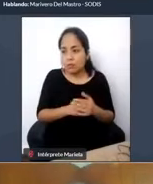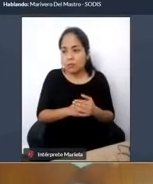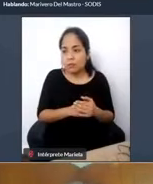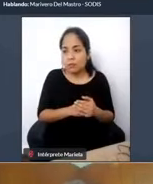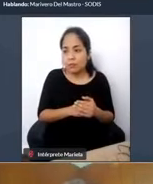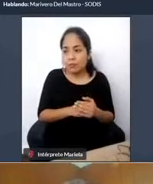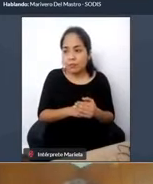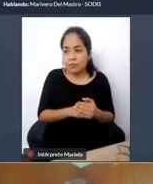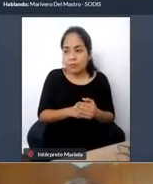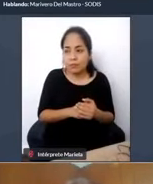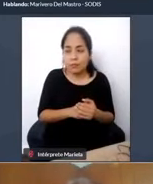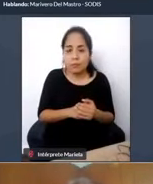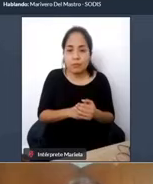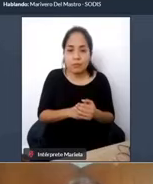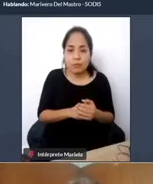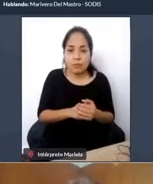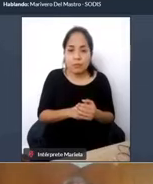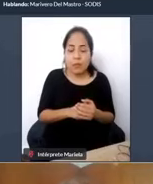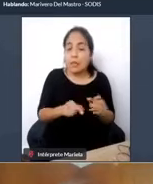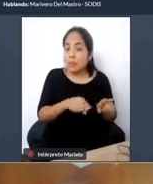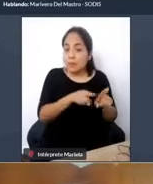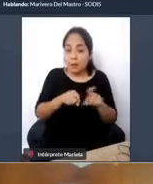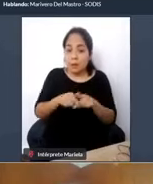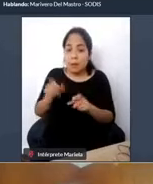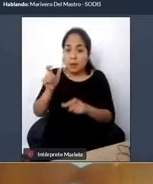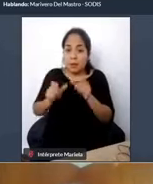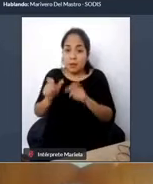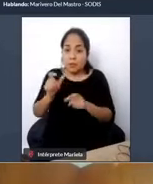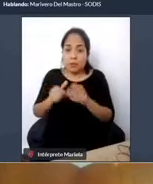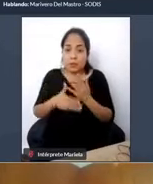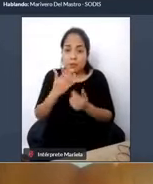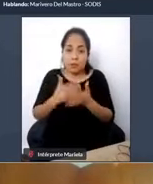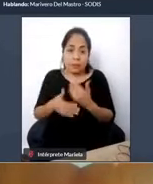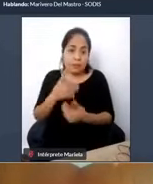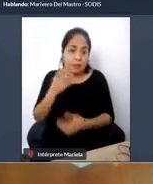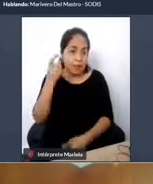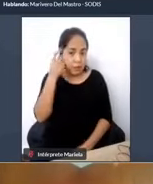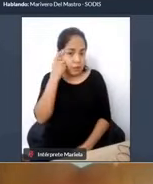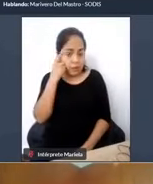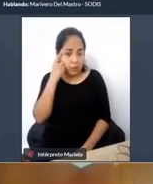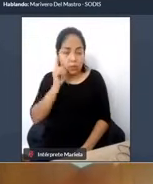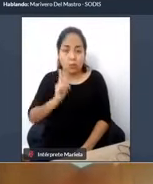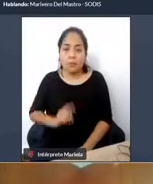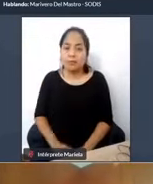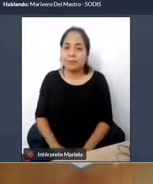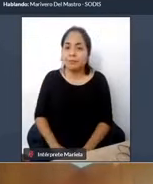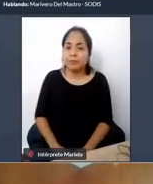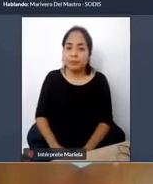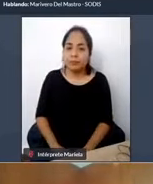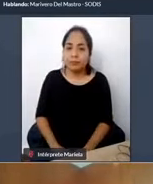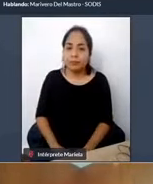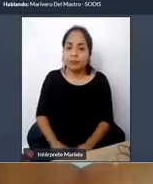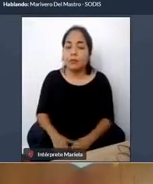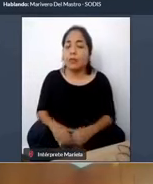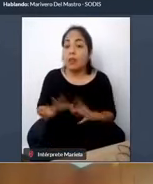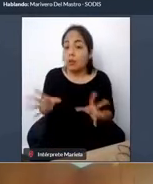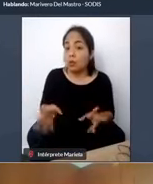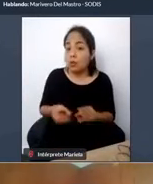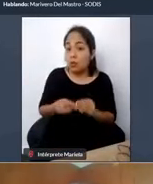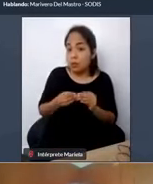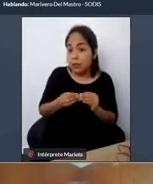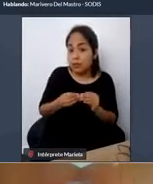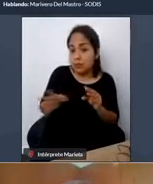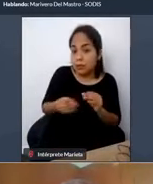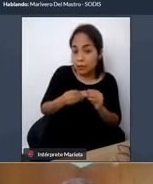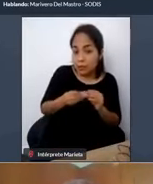discapacidad intelectual. Y, por último, algo muy importante para la accesibilidad en el transporte es la capacitación al